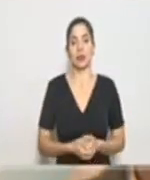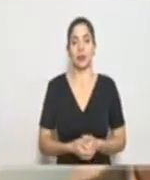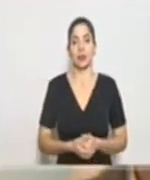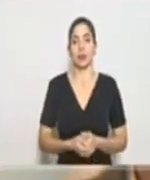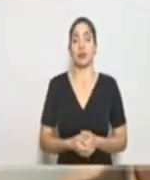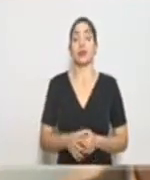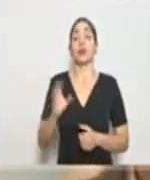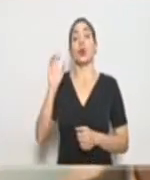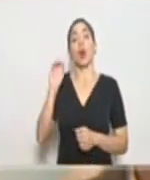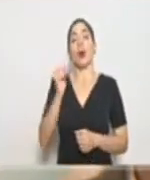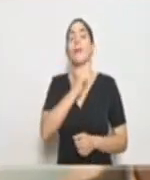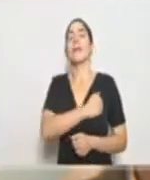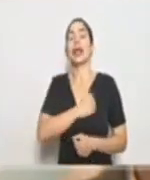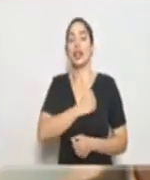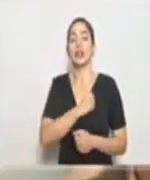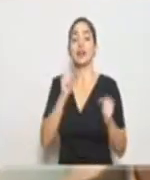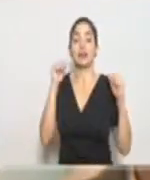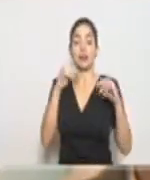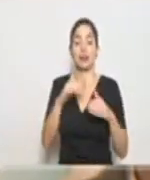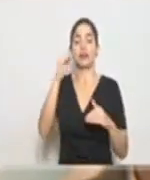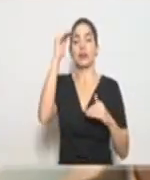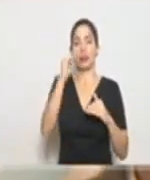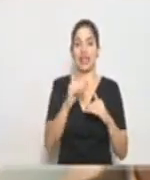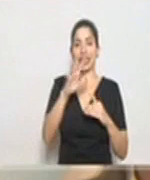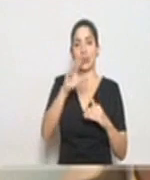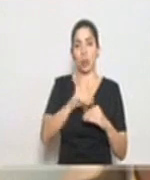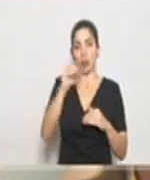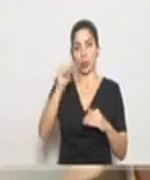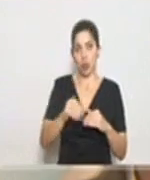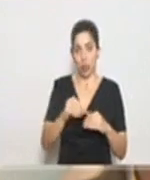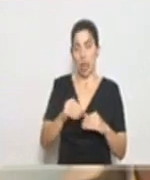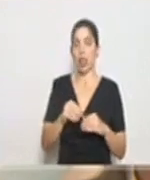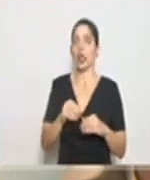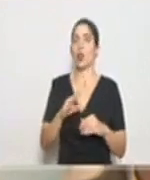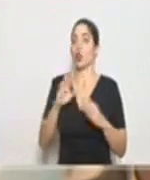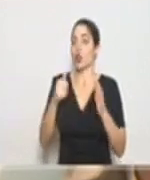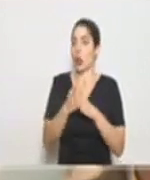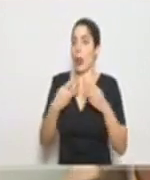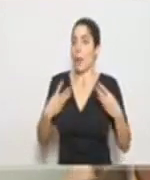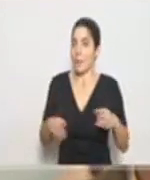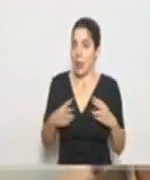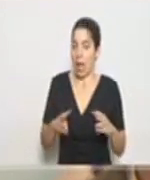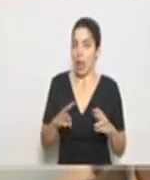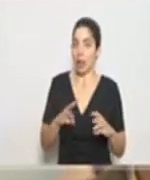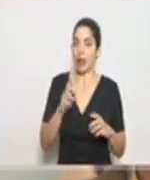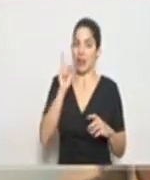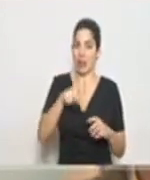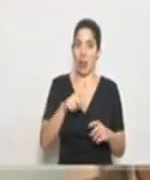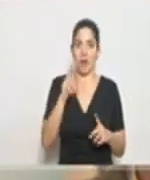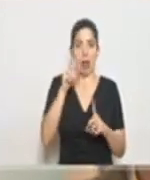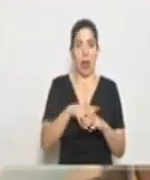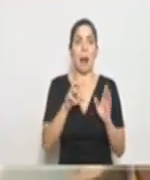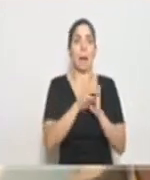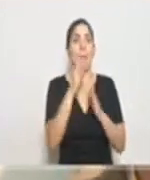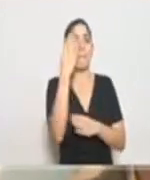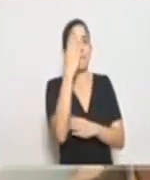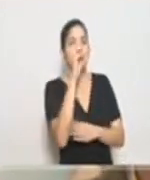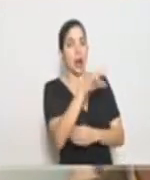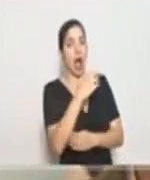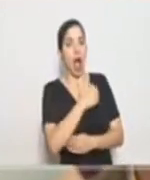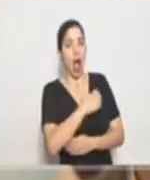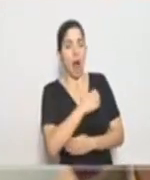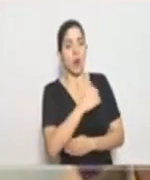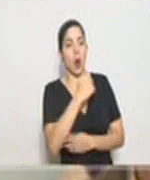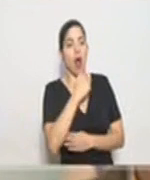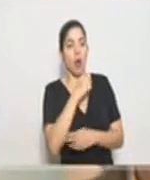Con la disminución, perdón, del aforo al 50%, tomando todas las medidas, ya dijimos que en los baños haya jabón, que haya